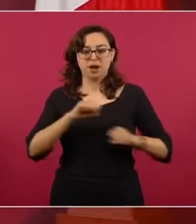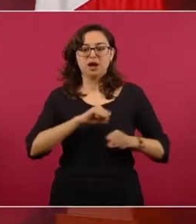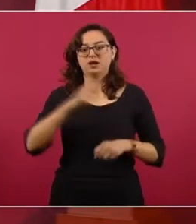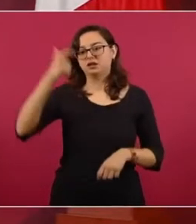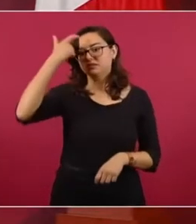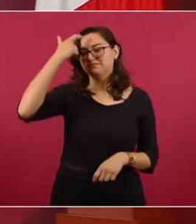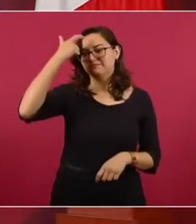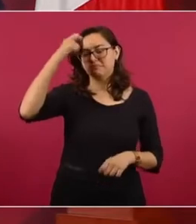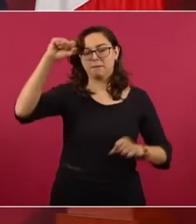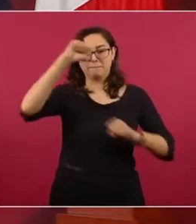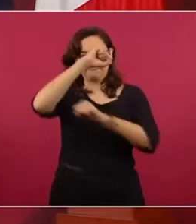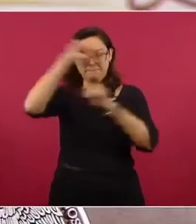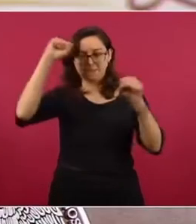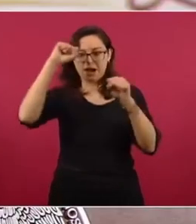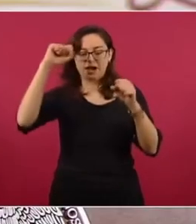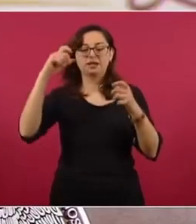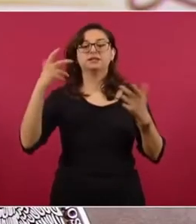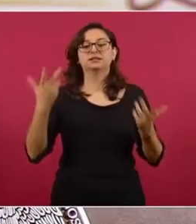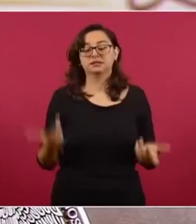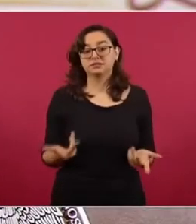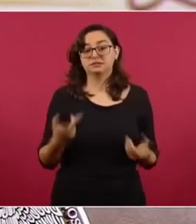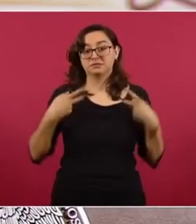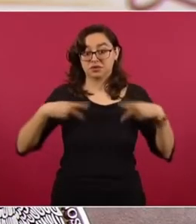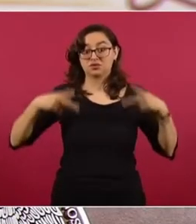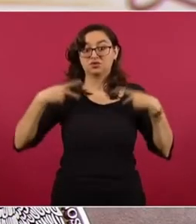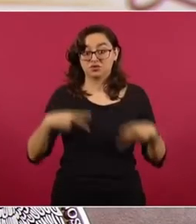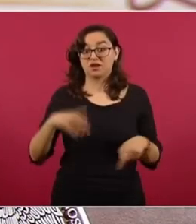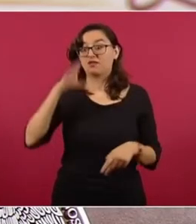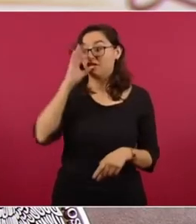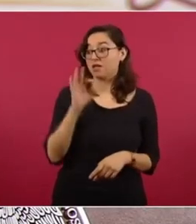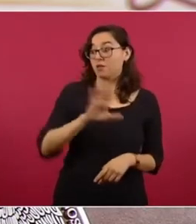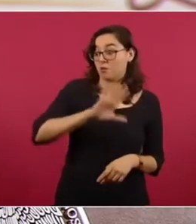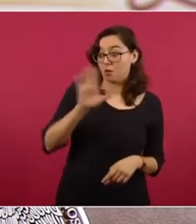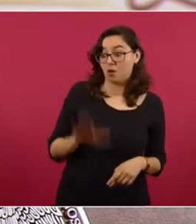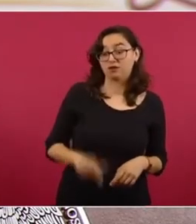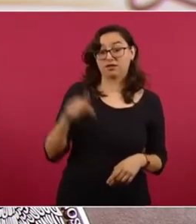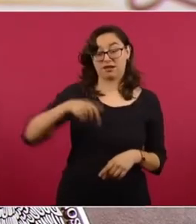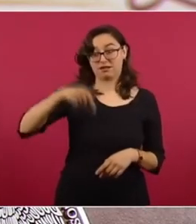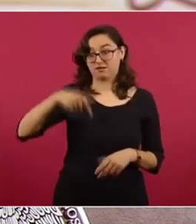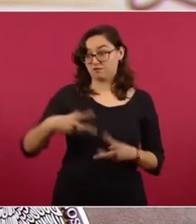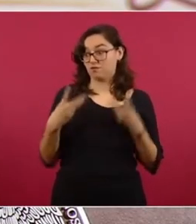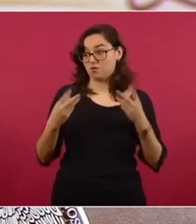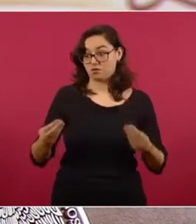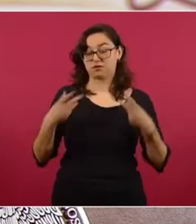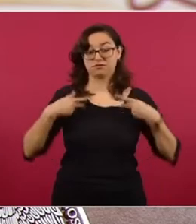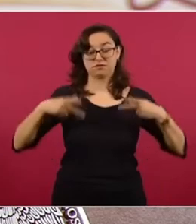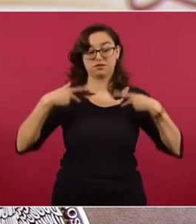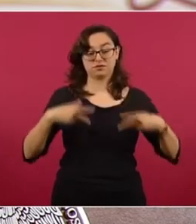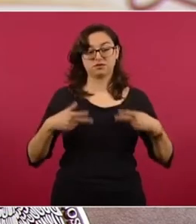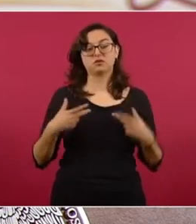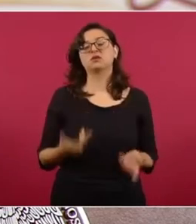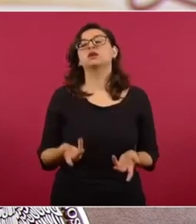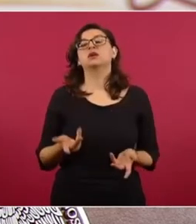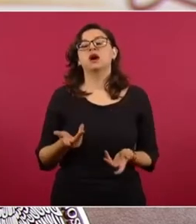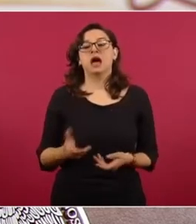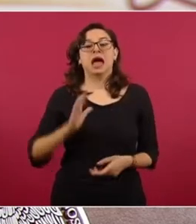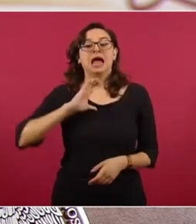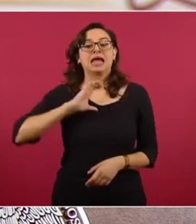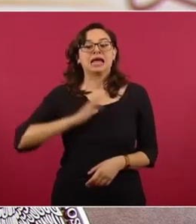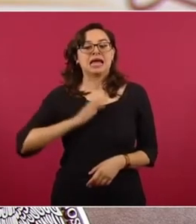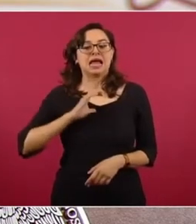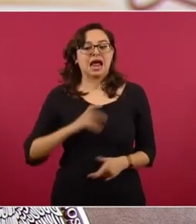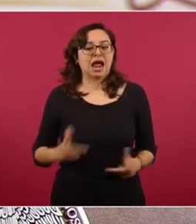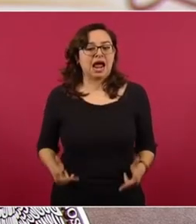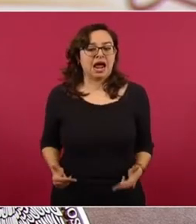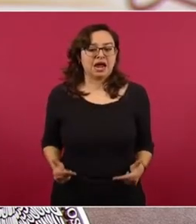e infartos del cerebro, que son la primera causa de muerte en México. Desde luego, múltiples cánceres, casi todos